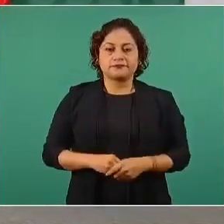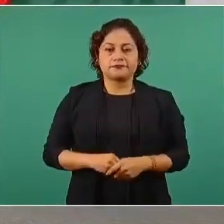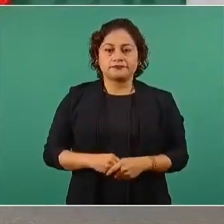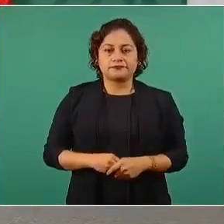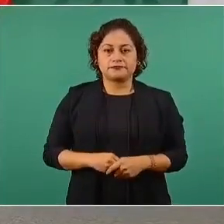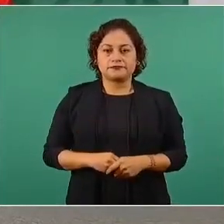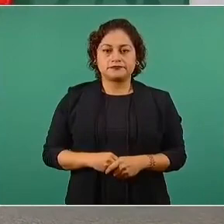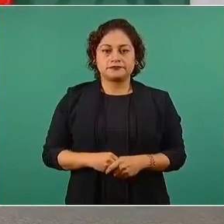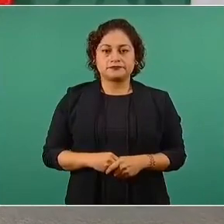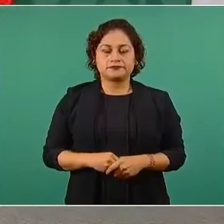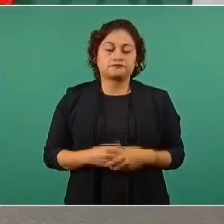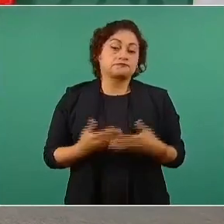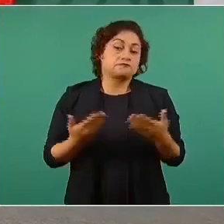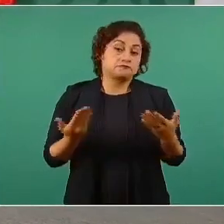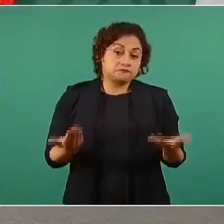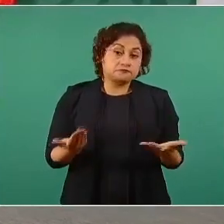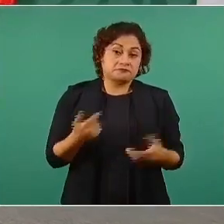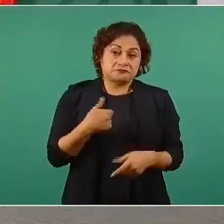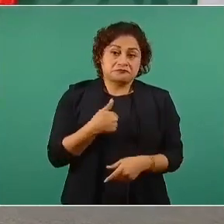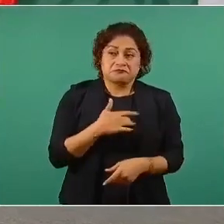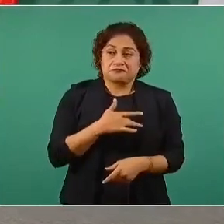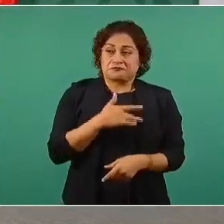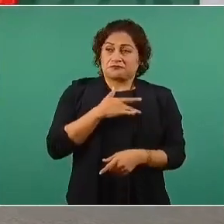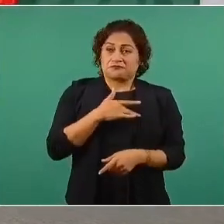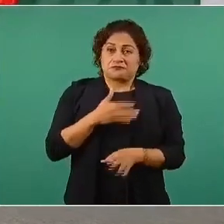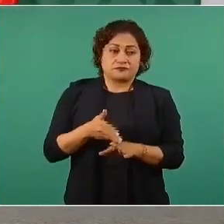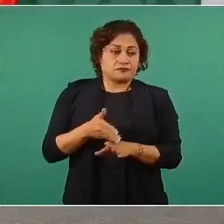Y pienso que ya pasó lo peor